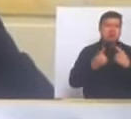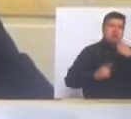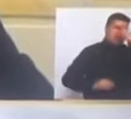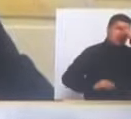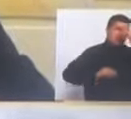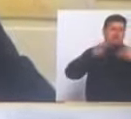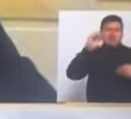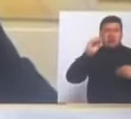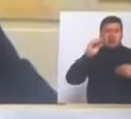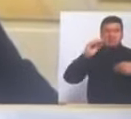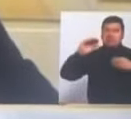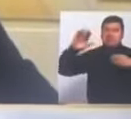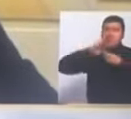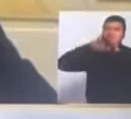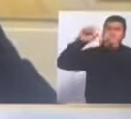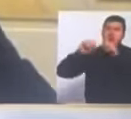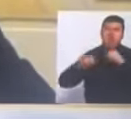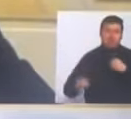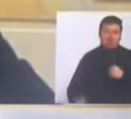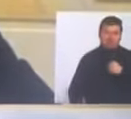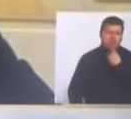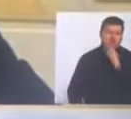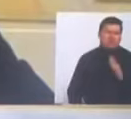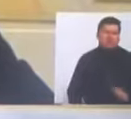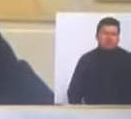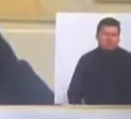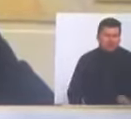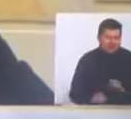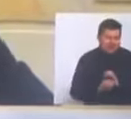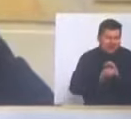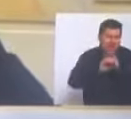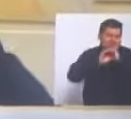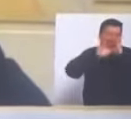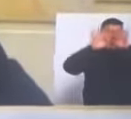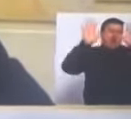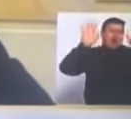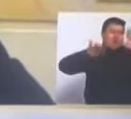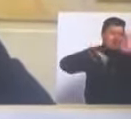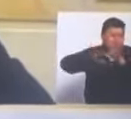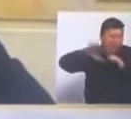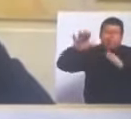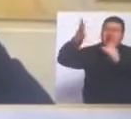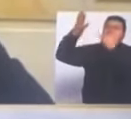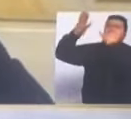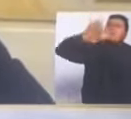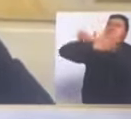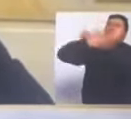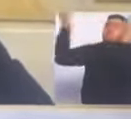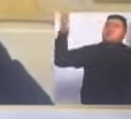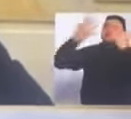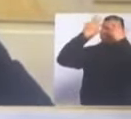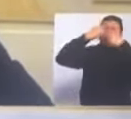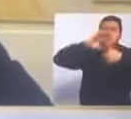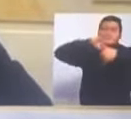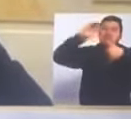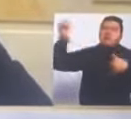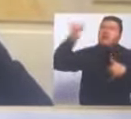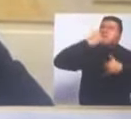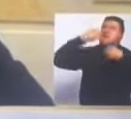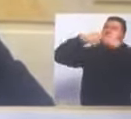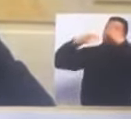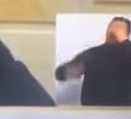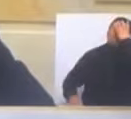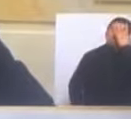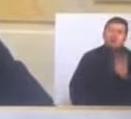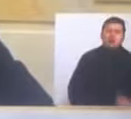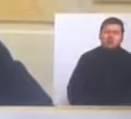de acuerdo con la intervención. Claro que había que intervenir Electricaribe. La pregunta es, ¿por